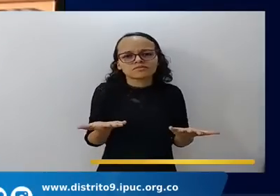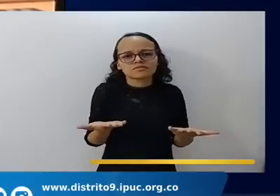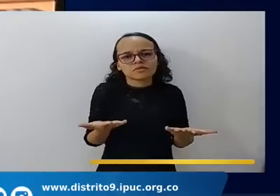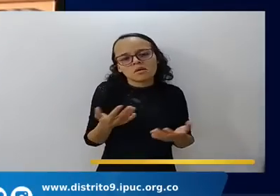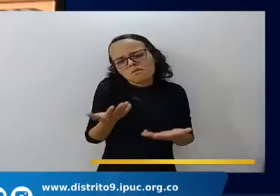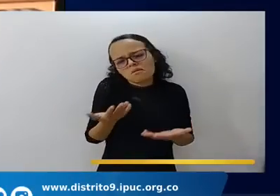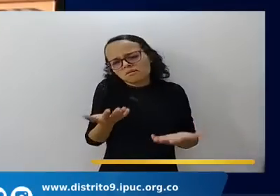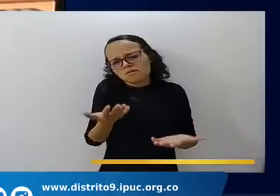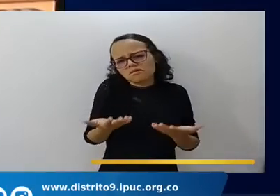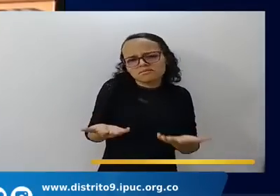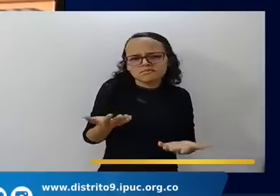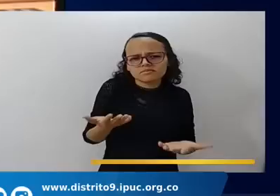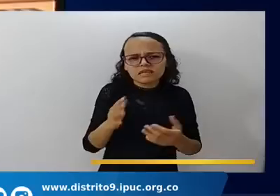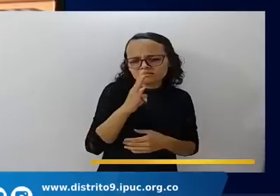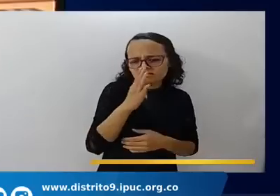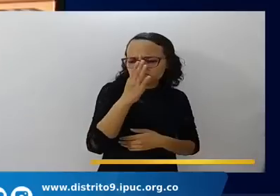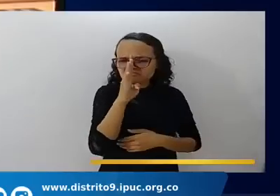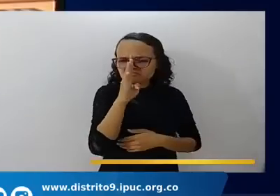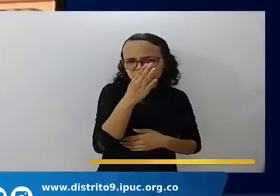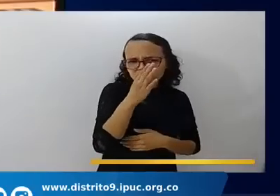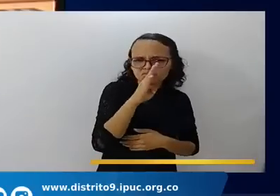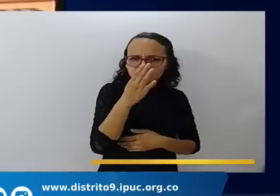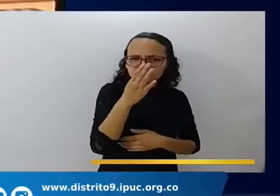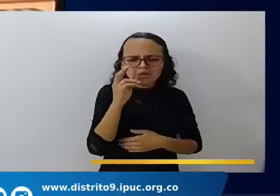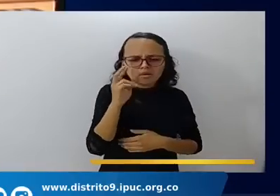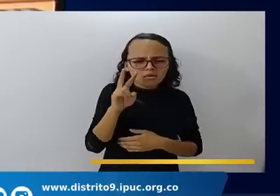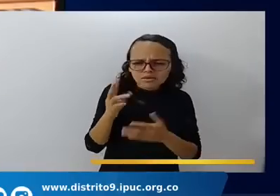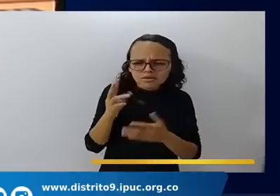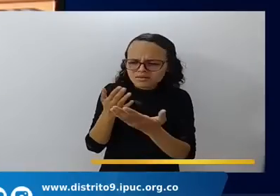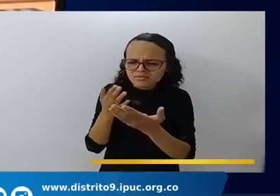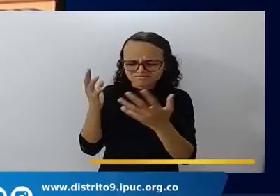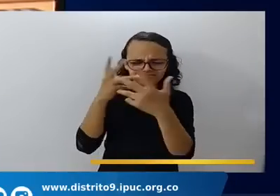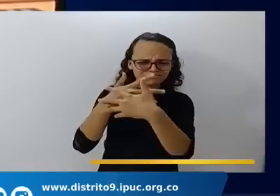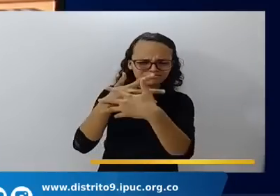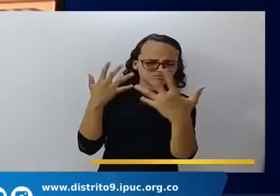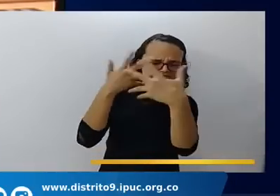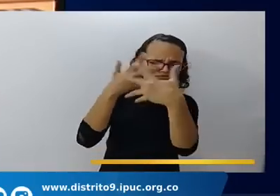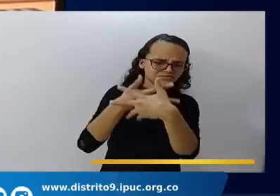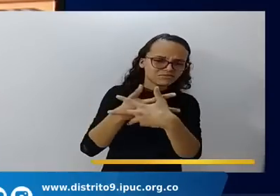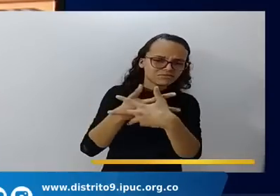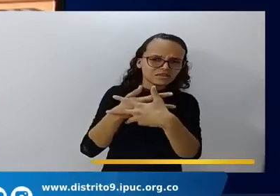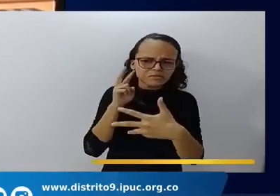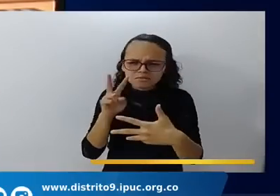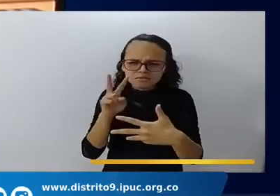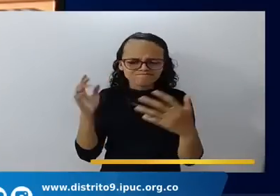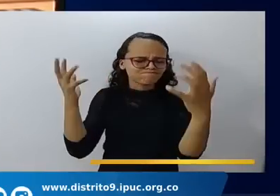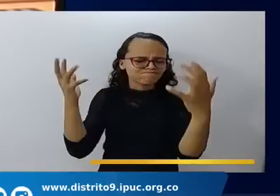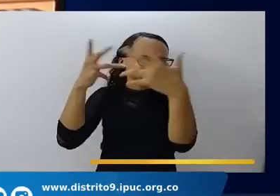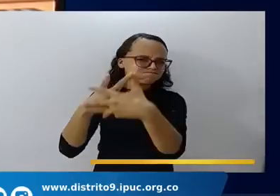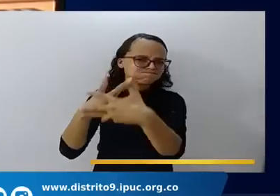Se ha ido manchando con cosas. Y la visión no es clara.